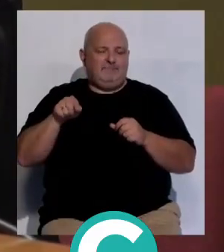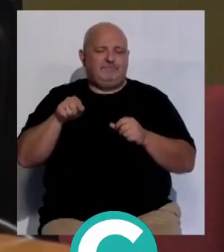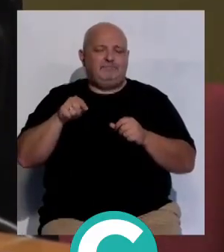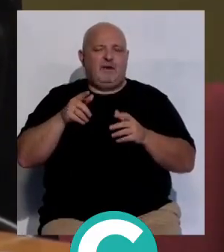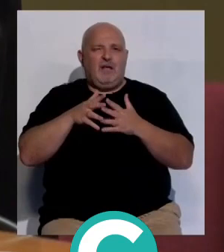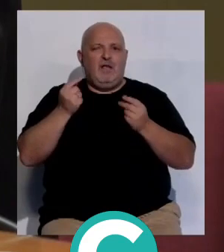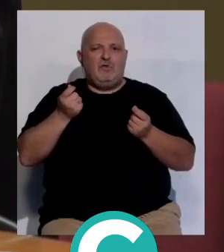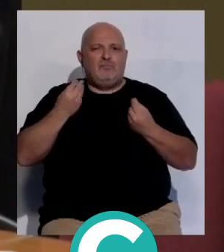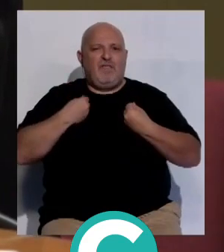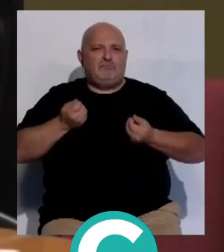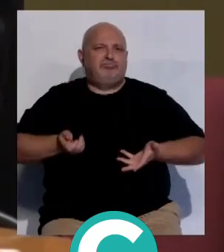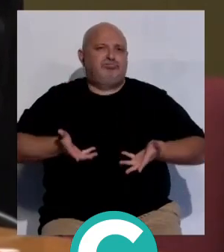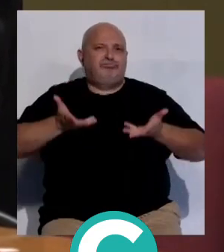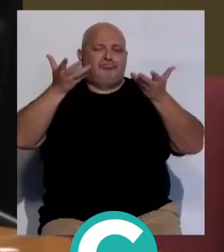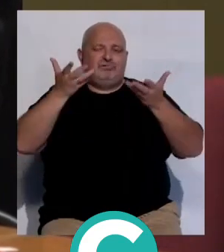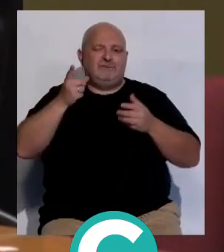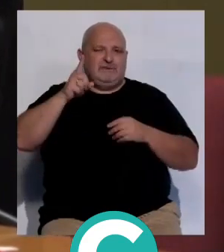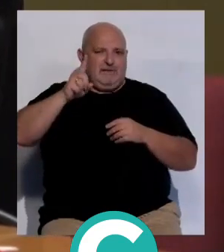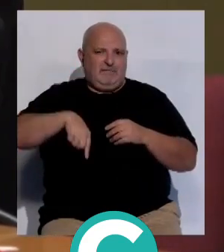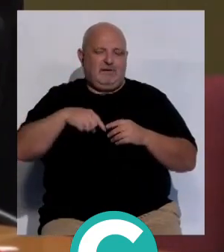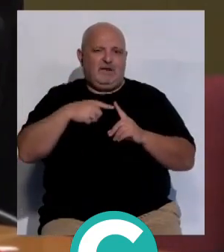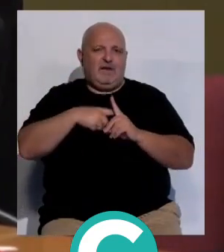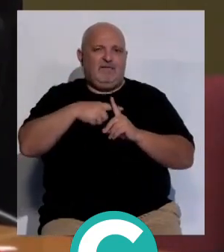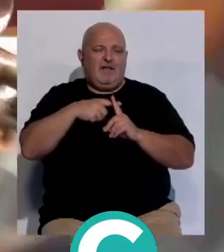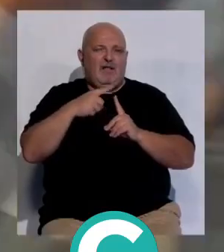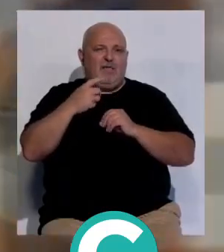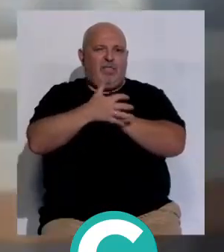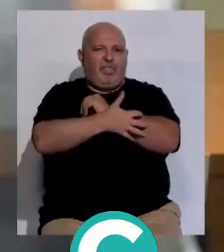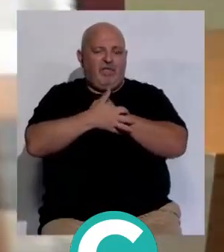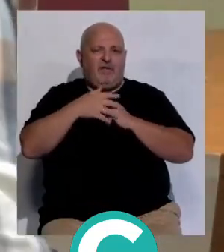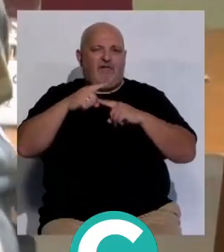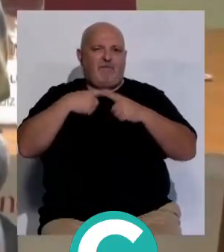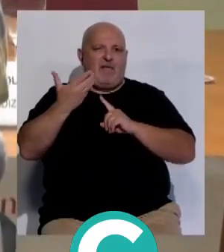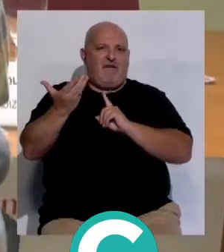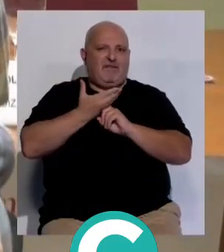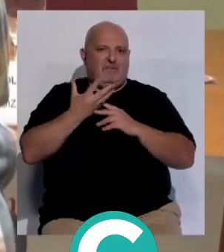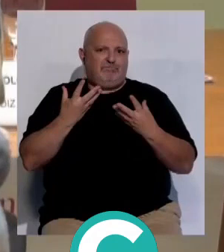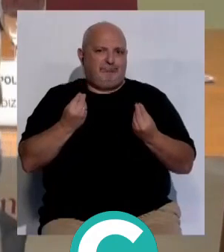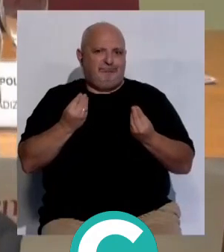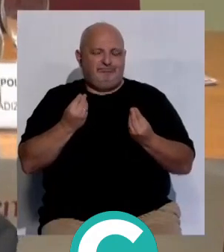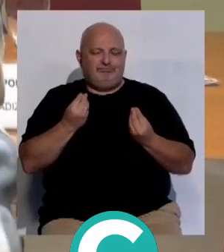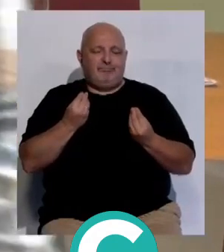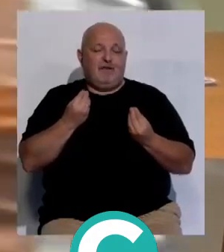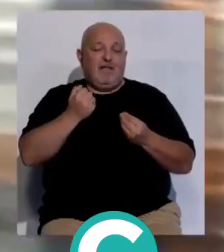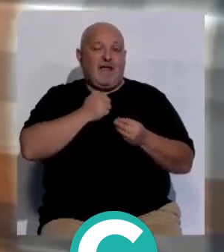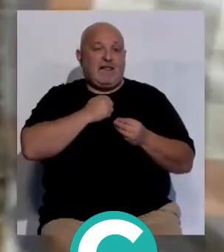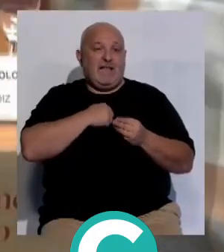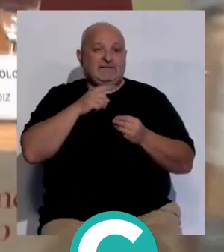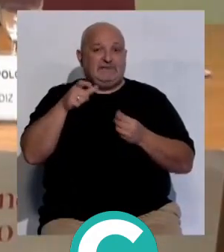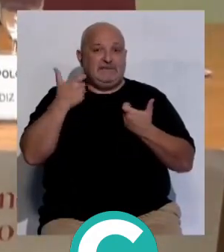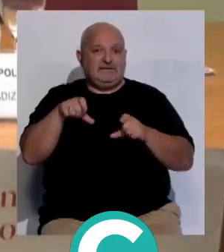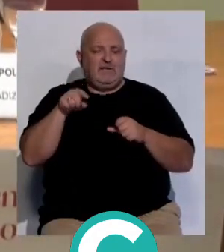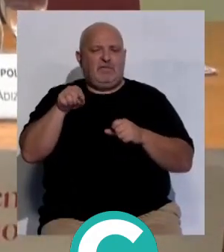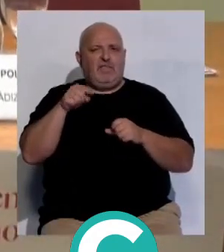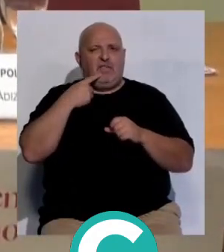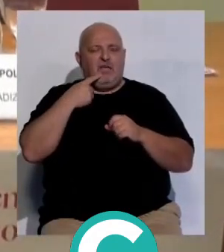aumento del coste de la vida ha provocado un fuerte incremento en los niveles de precariedad de las familias este es el escenario que Caritas Diocesana de